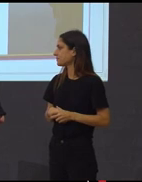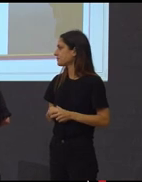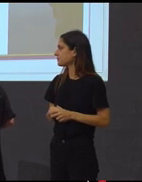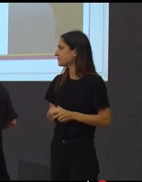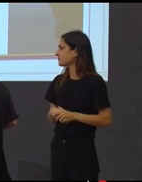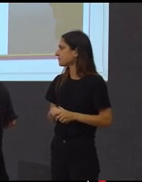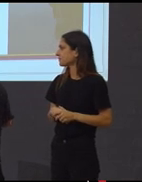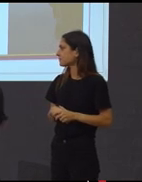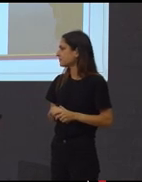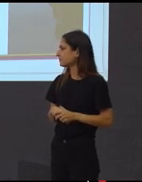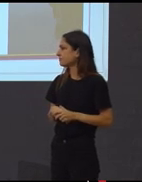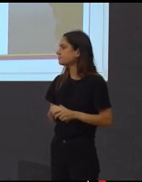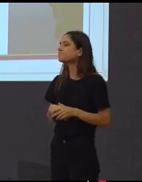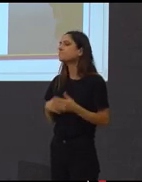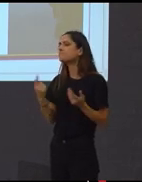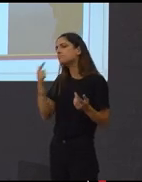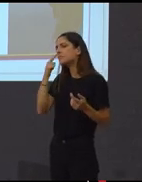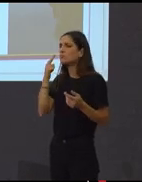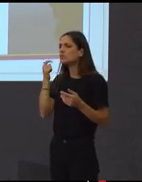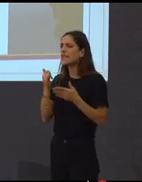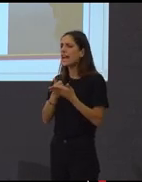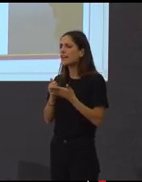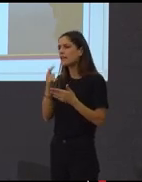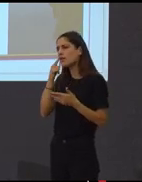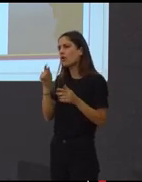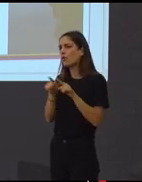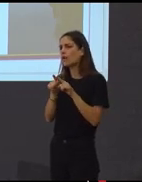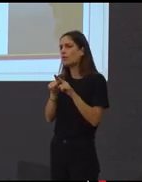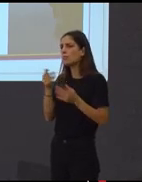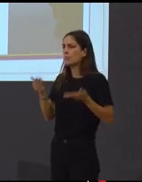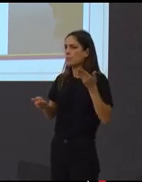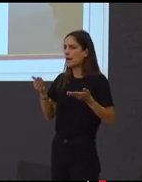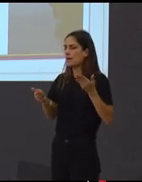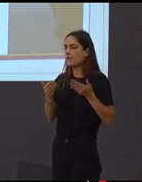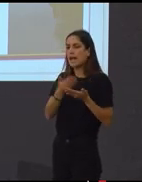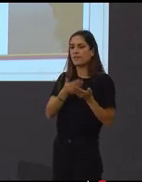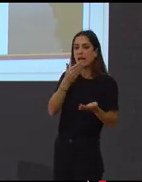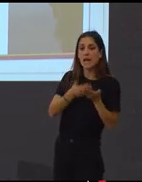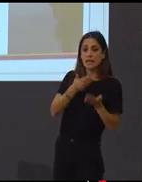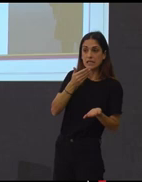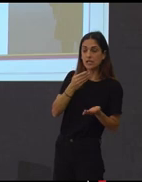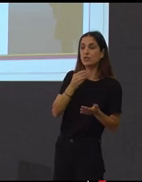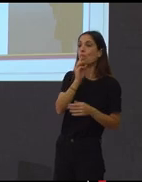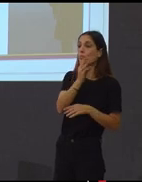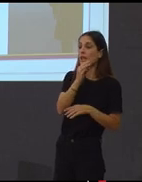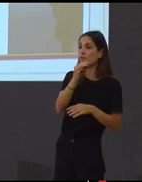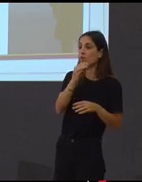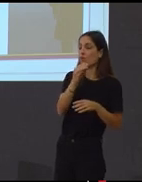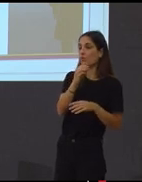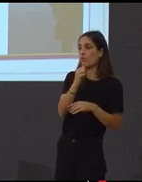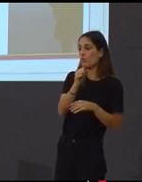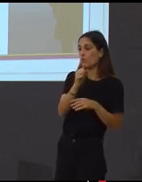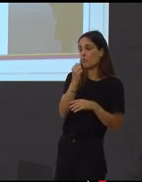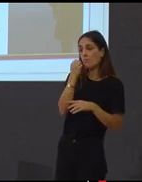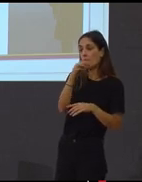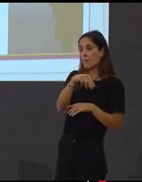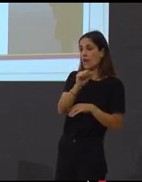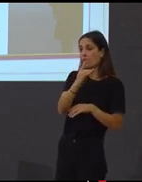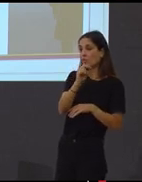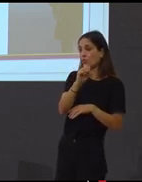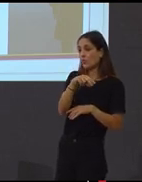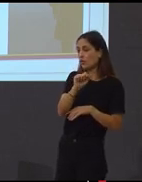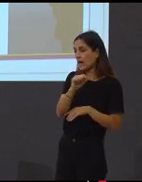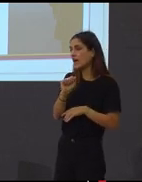facer un exercicio así comparativo, vale? Temos caldiño de Pedro Madruga. Caldiño de Pedro Madruga. Caldo, segundo o